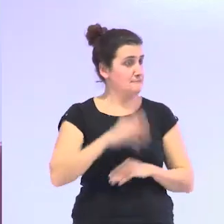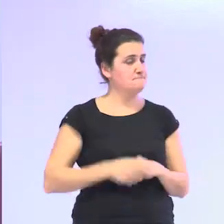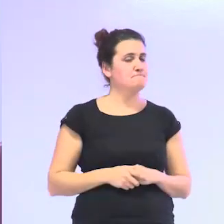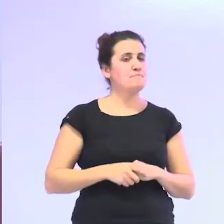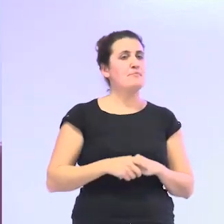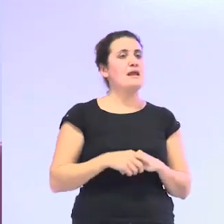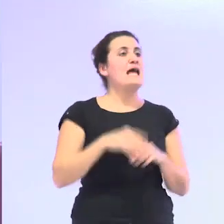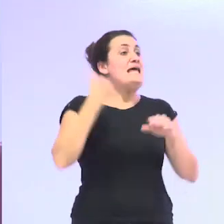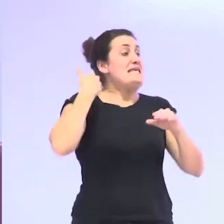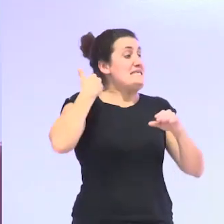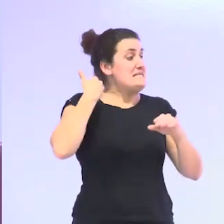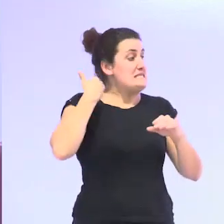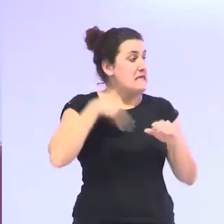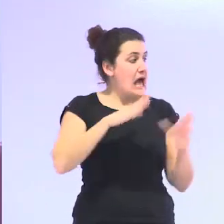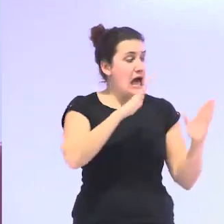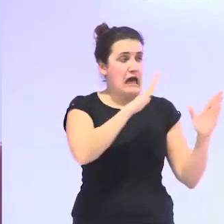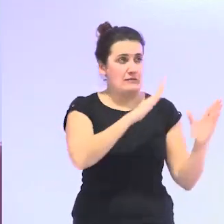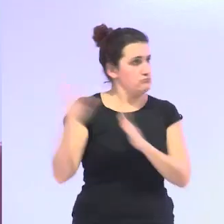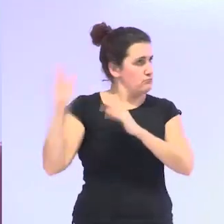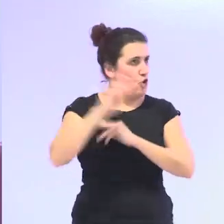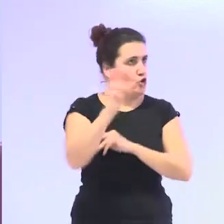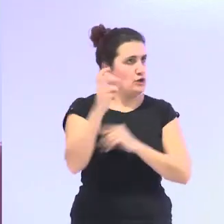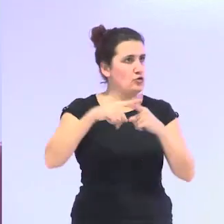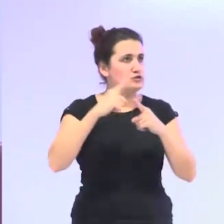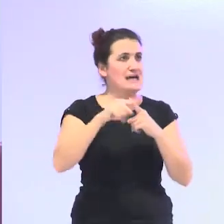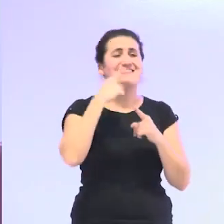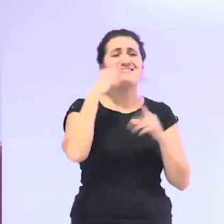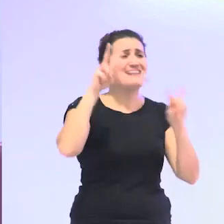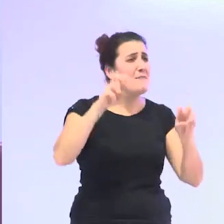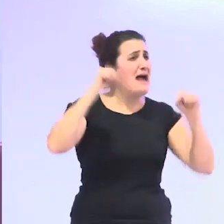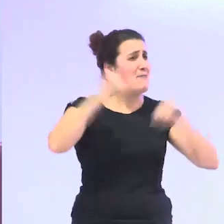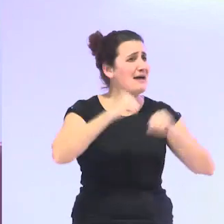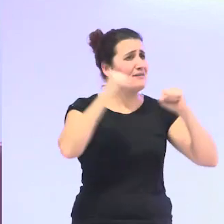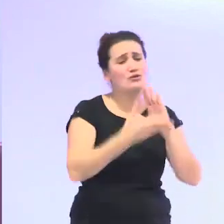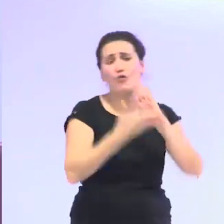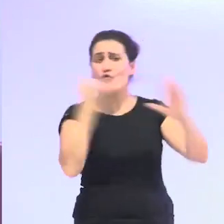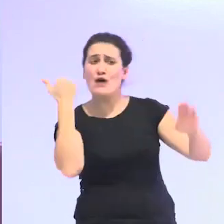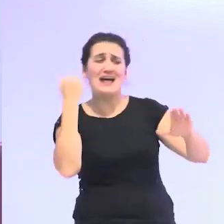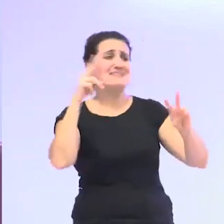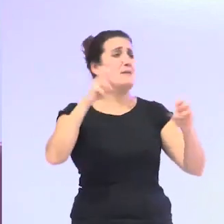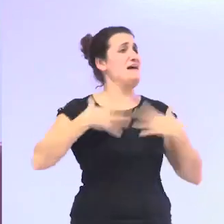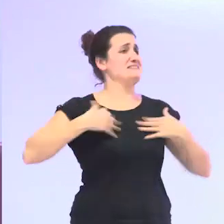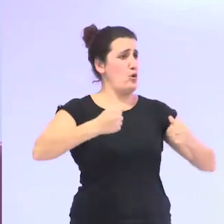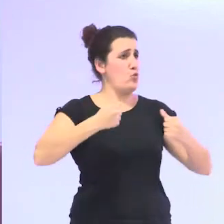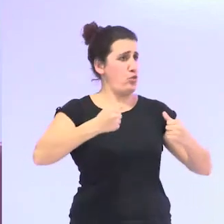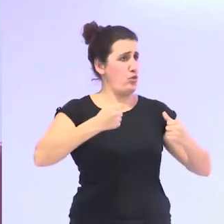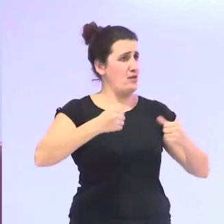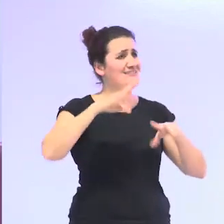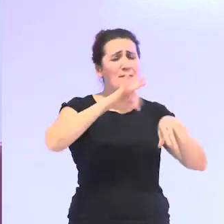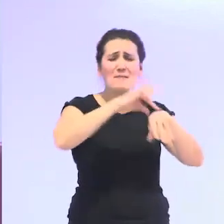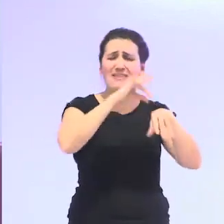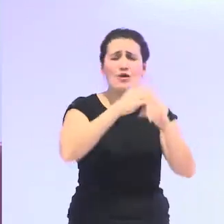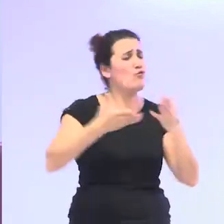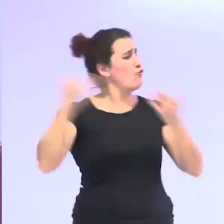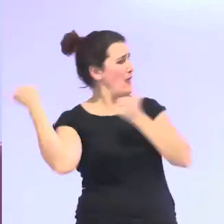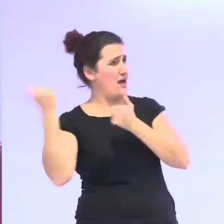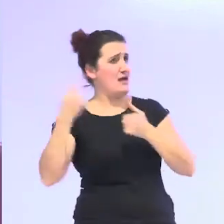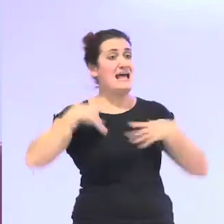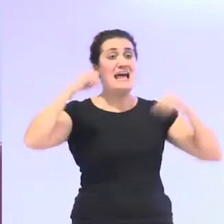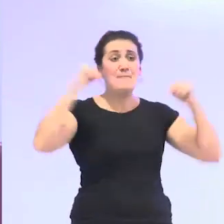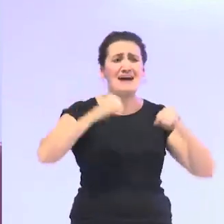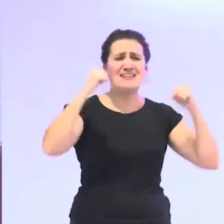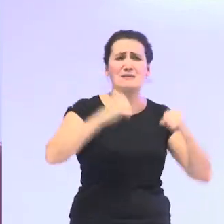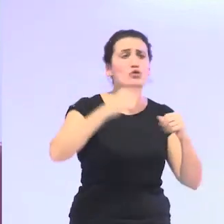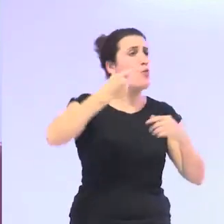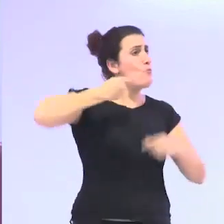yo concluyo ya este apartado diciendo que hay que sacar el envejecimiento del ámbito de la salud del ámbito médico hay que llevar el envejecimiento a